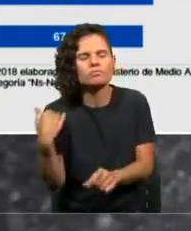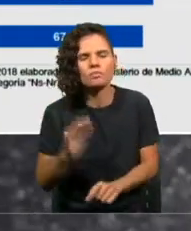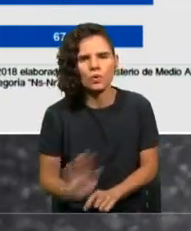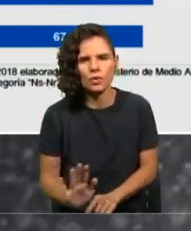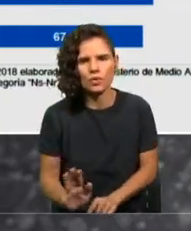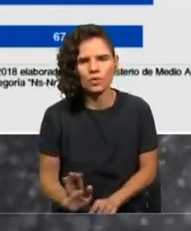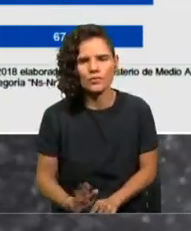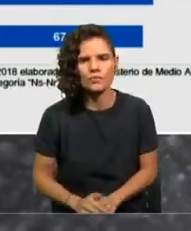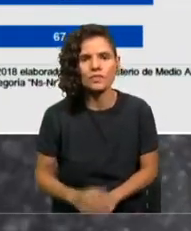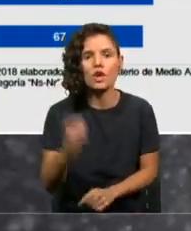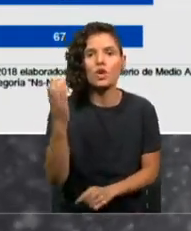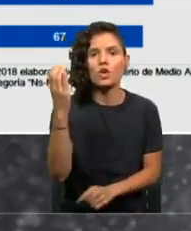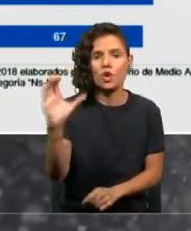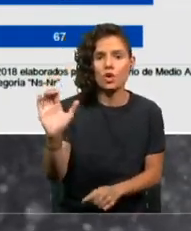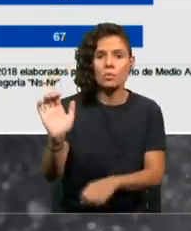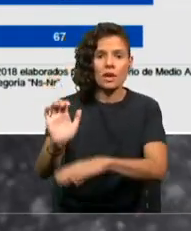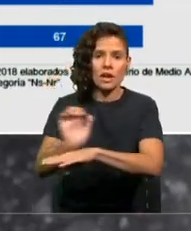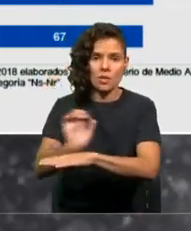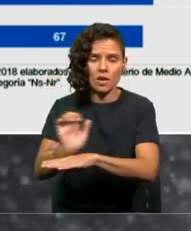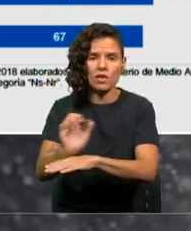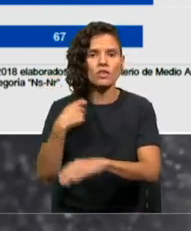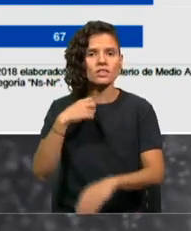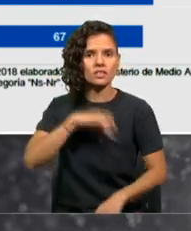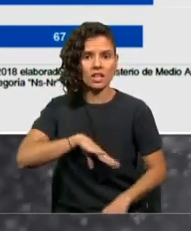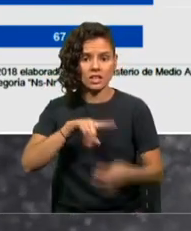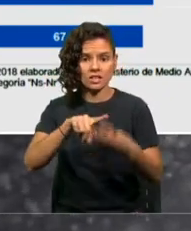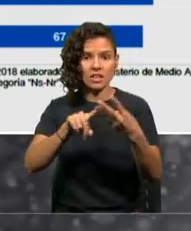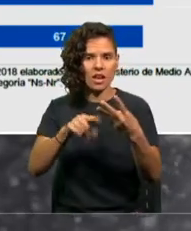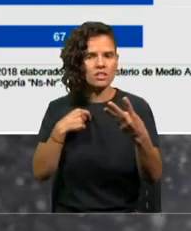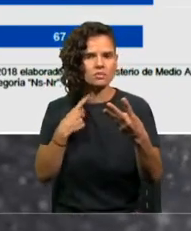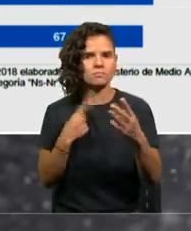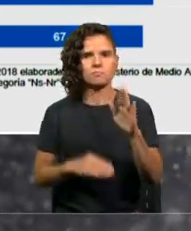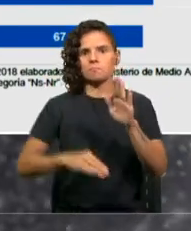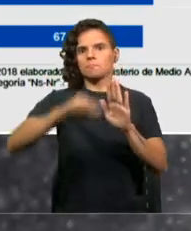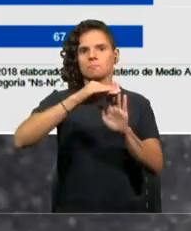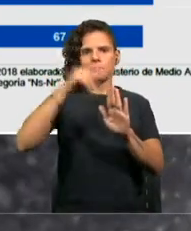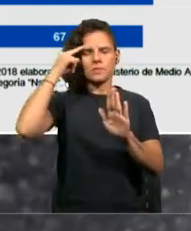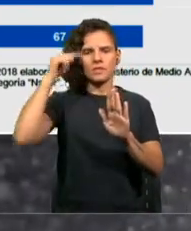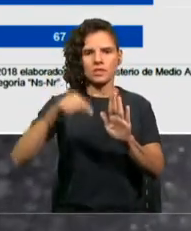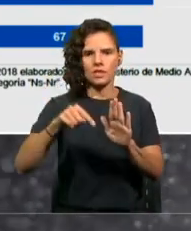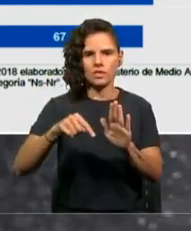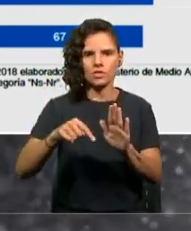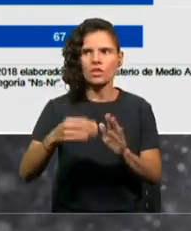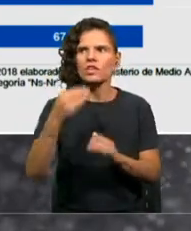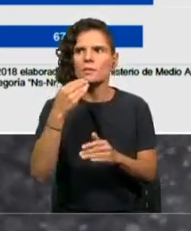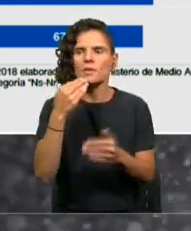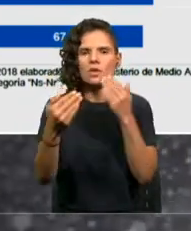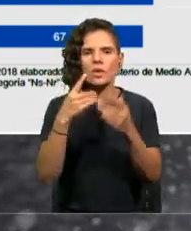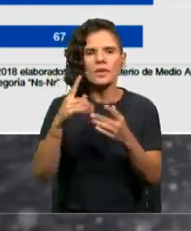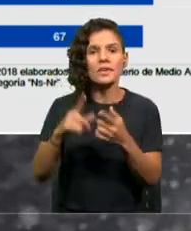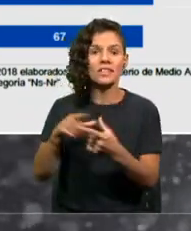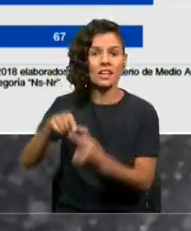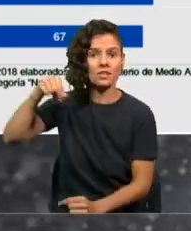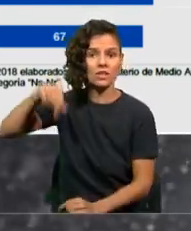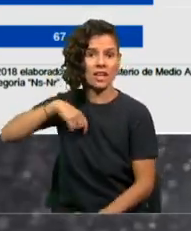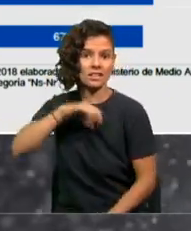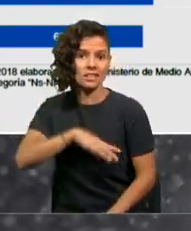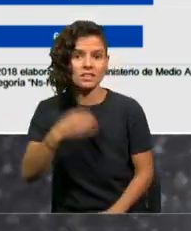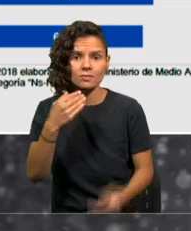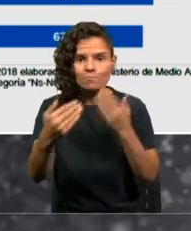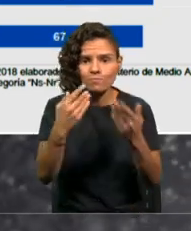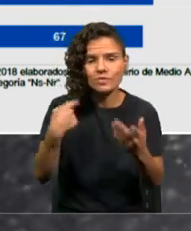Colombia, Ecuador, Chile, encabezaban esa conciencia. En las encuestas nacionales de medio ambiente del Ministerio Nuestro, aquí en Chile,